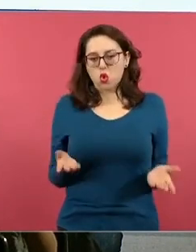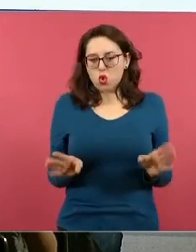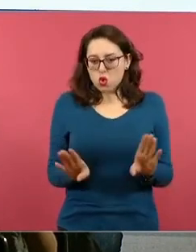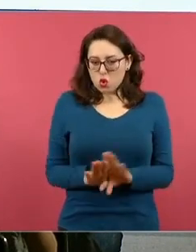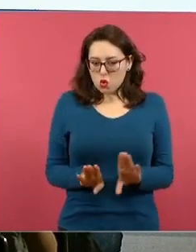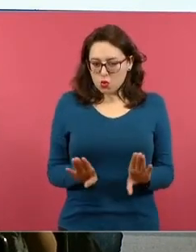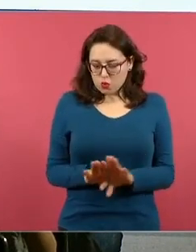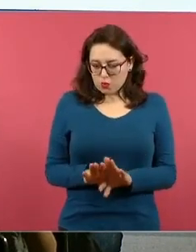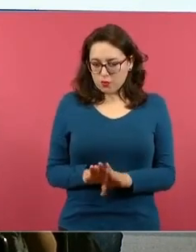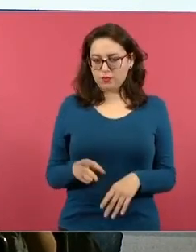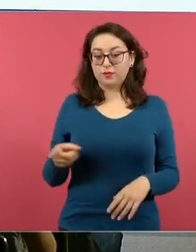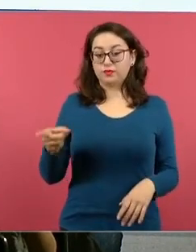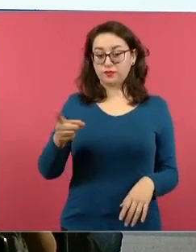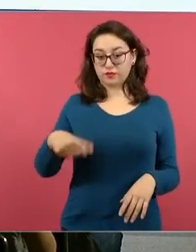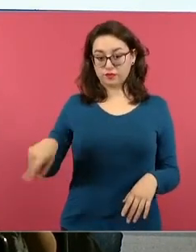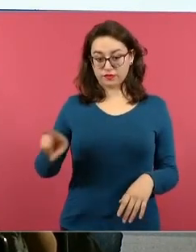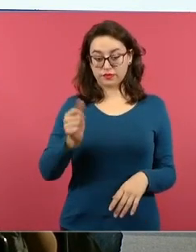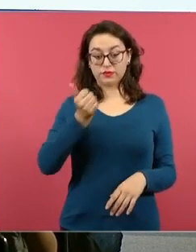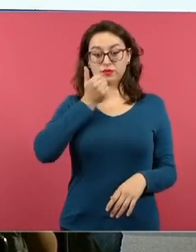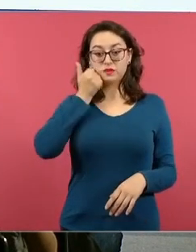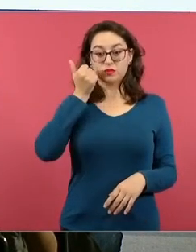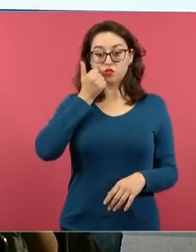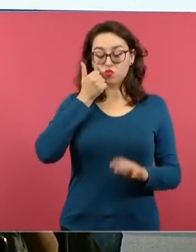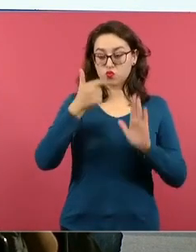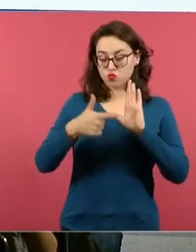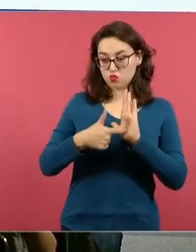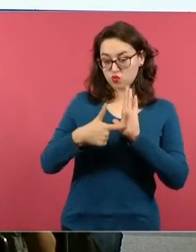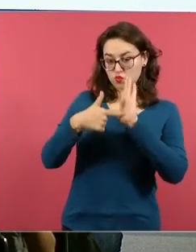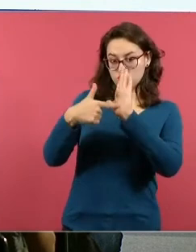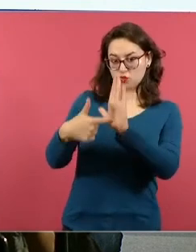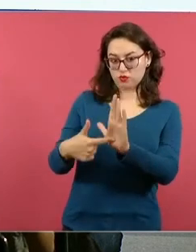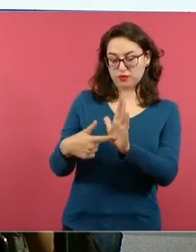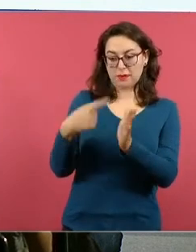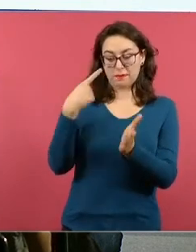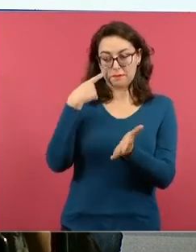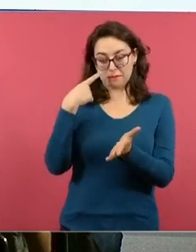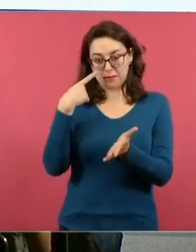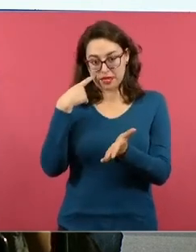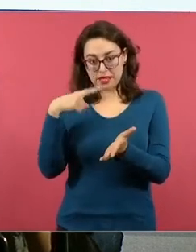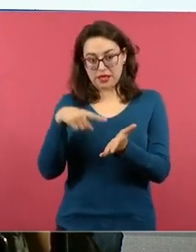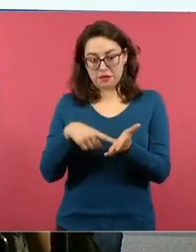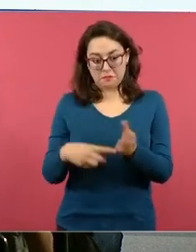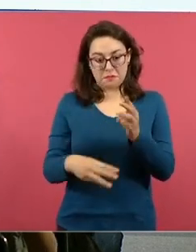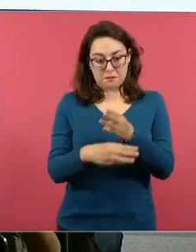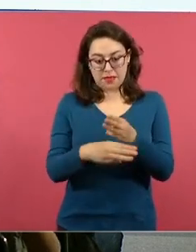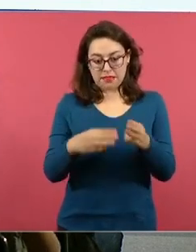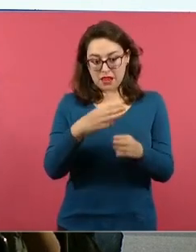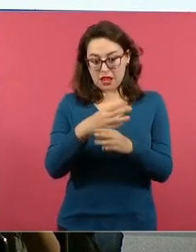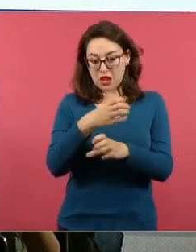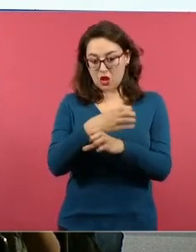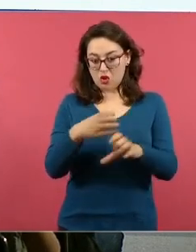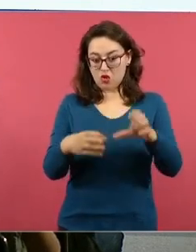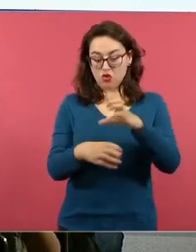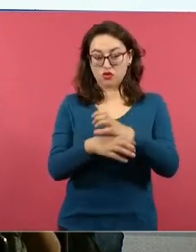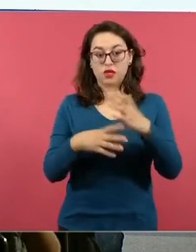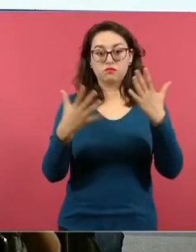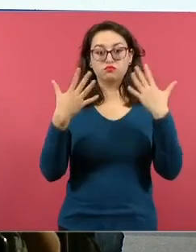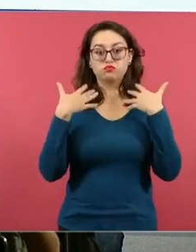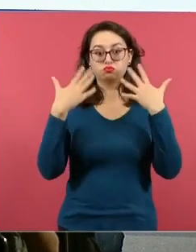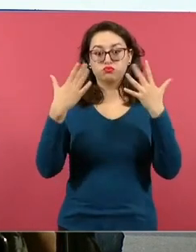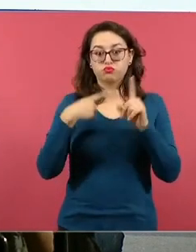leer qué sucede con los materiales cuando los sometemos a diferentes temperaturas,